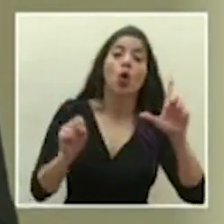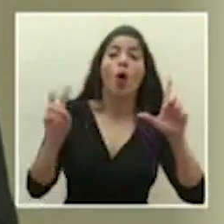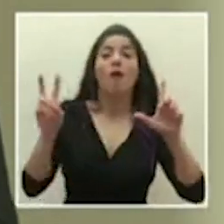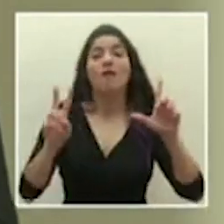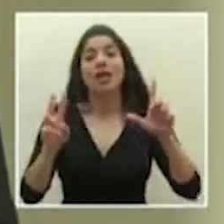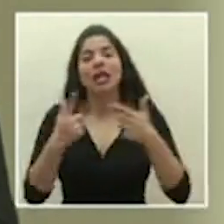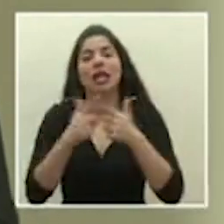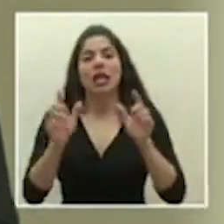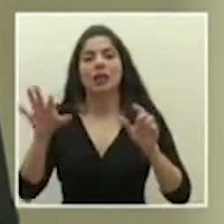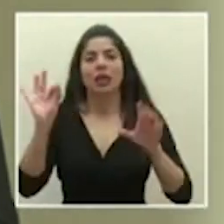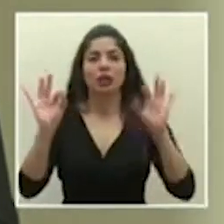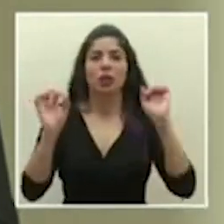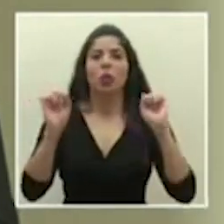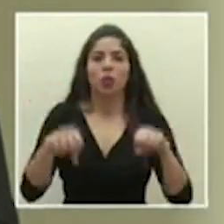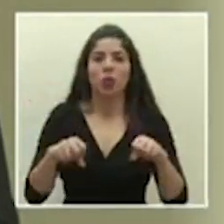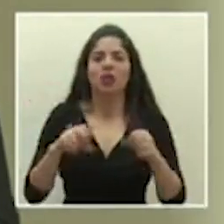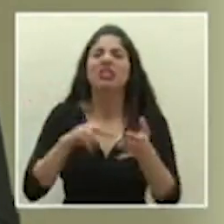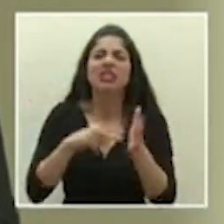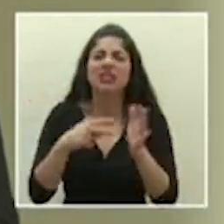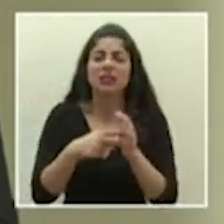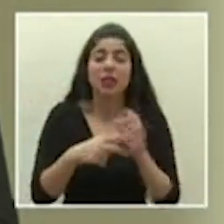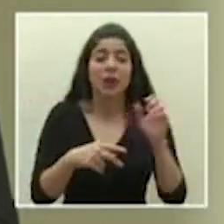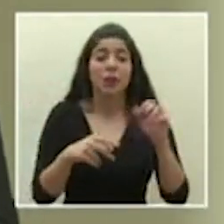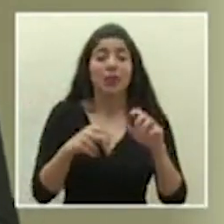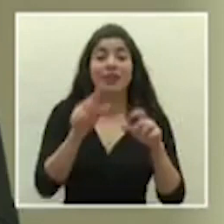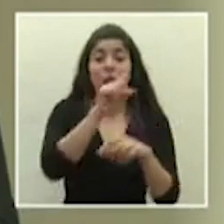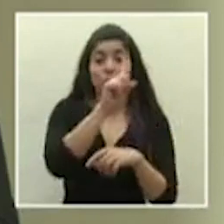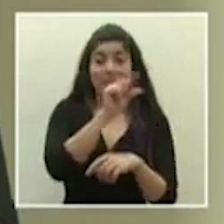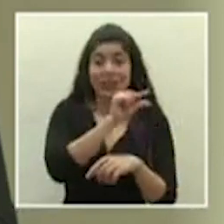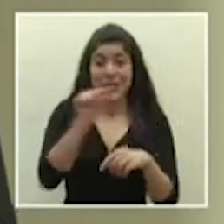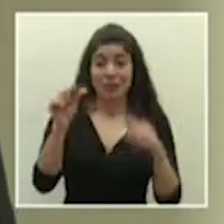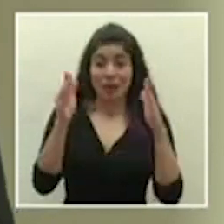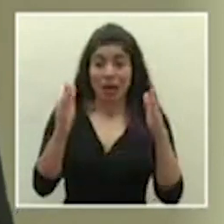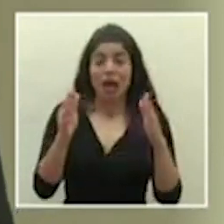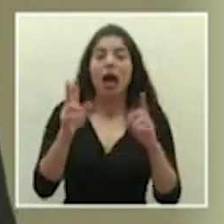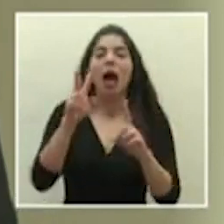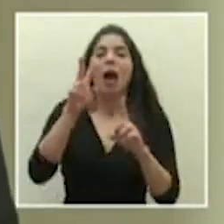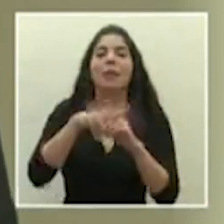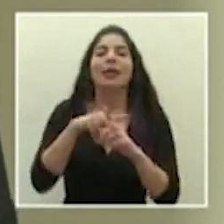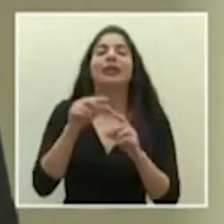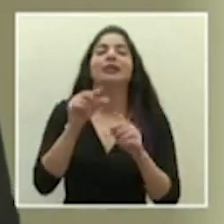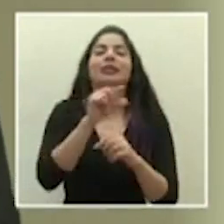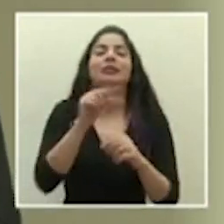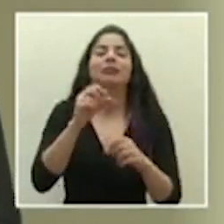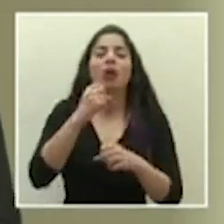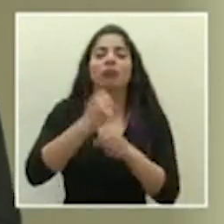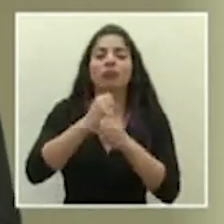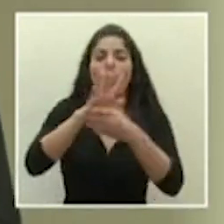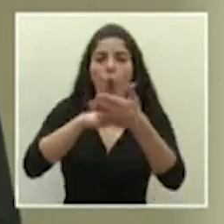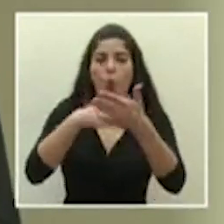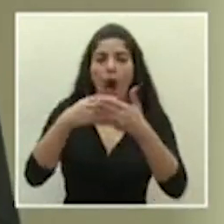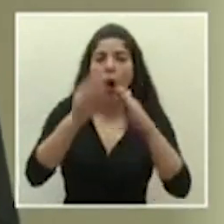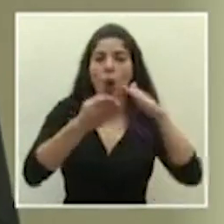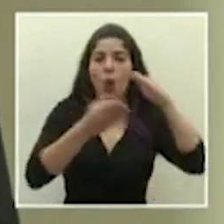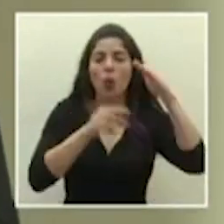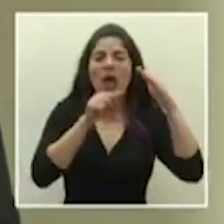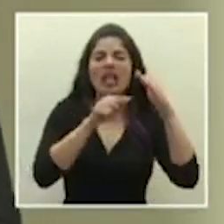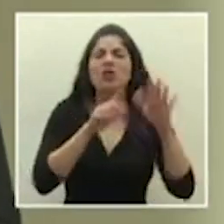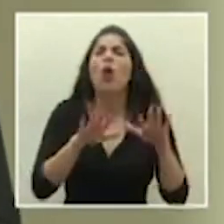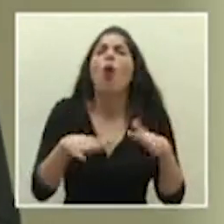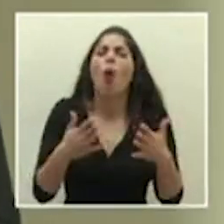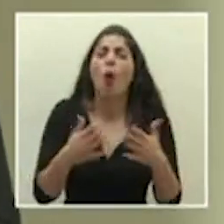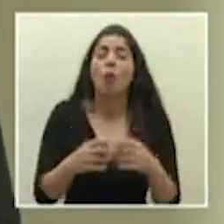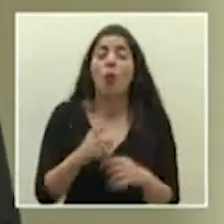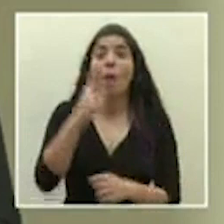libre. Repito, se habilita la implementación de la jornada acumulativa, que sería 10